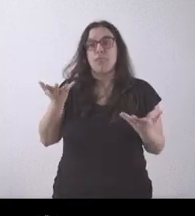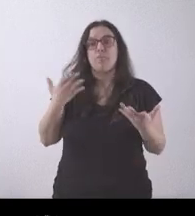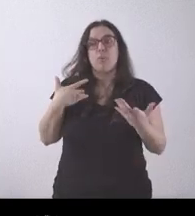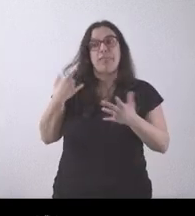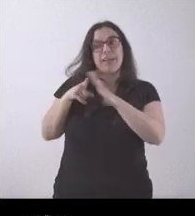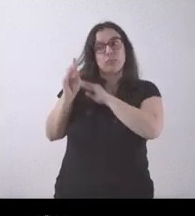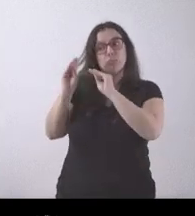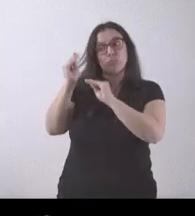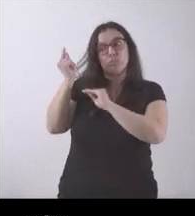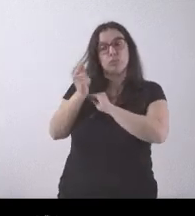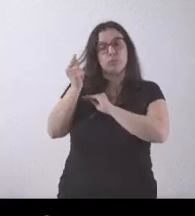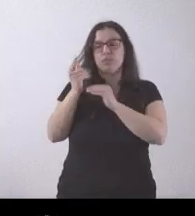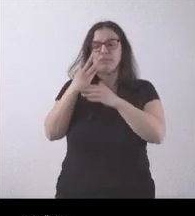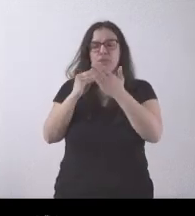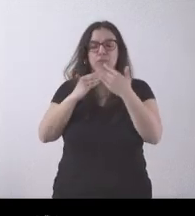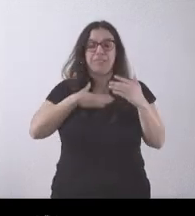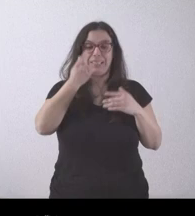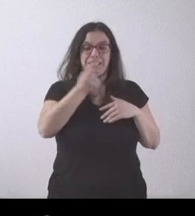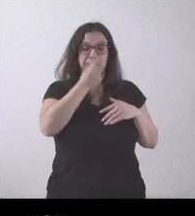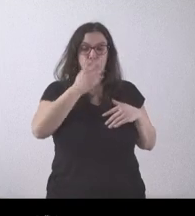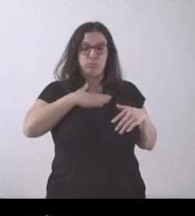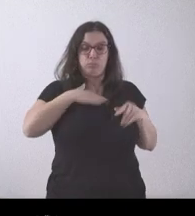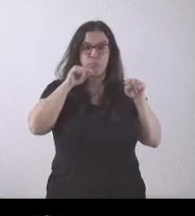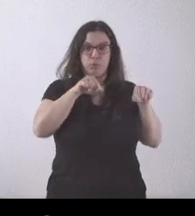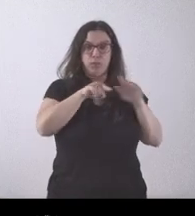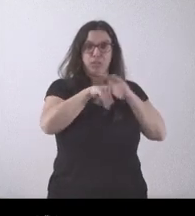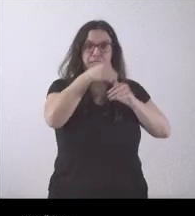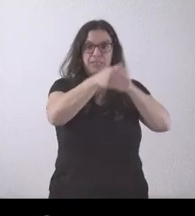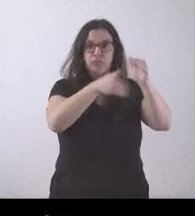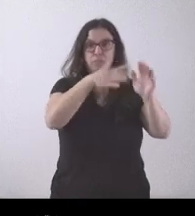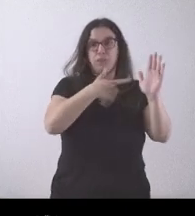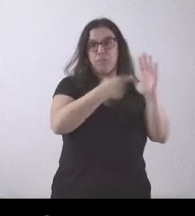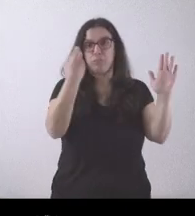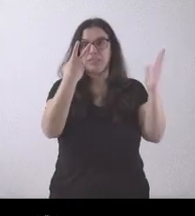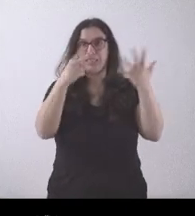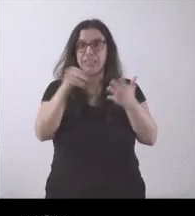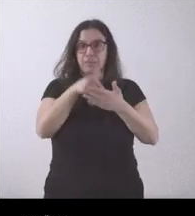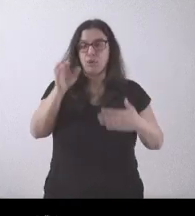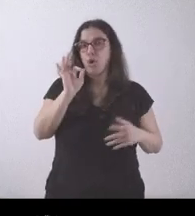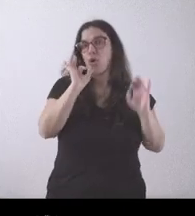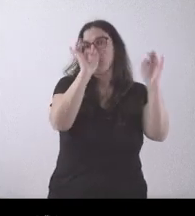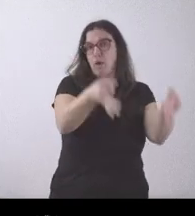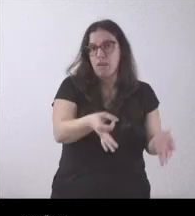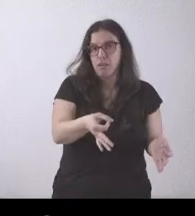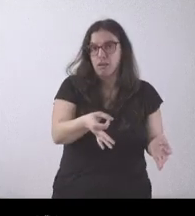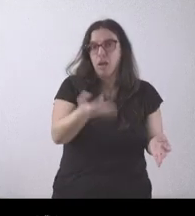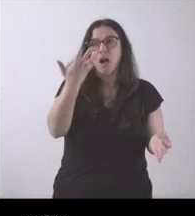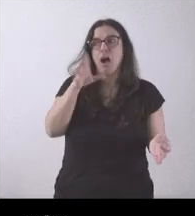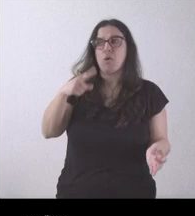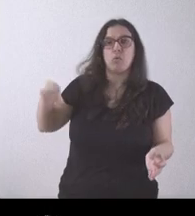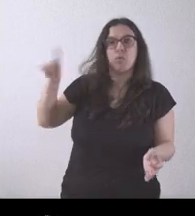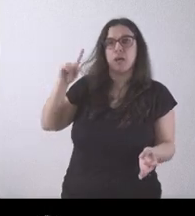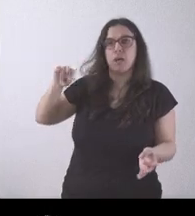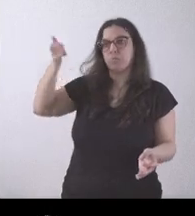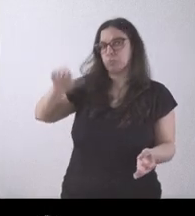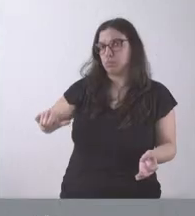presupuestos estos 70 millones tampoco configuren en los presupuestos o lo dejarán igualmente estar independientemente de lo que